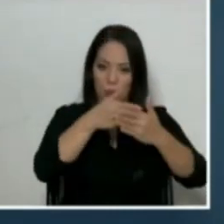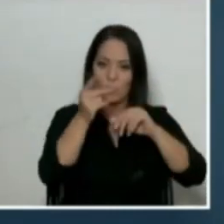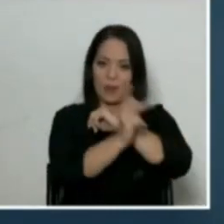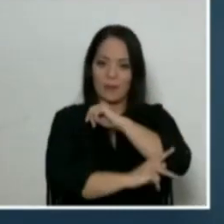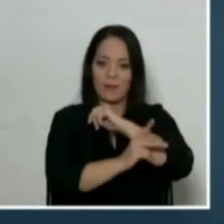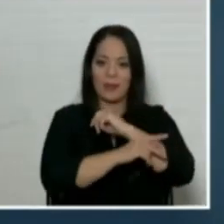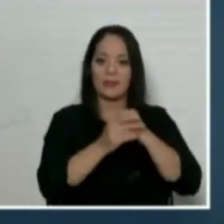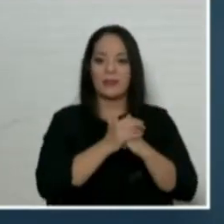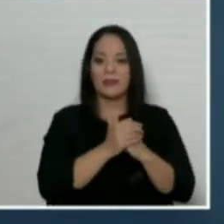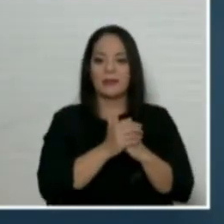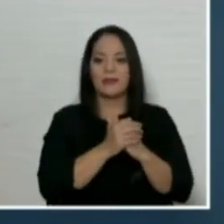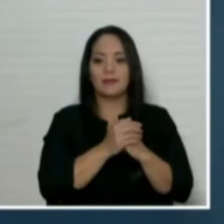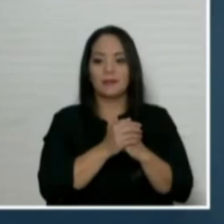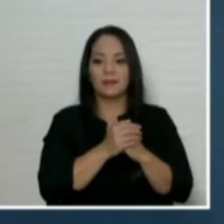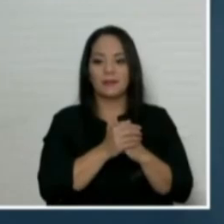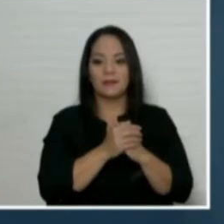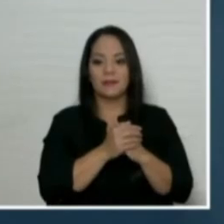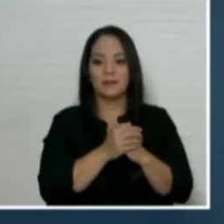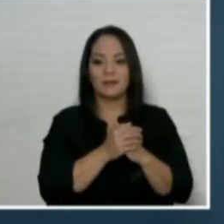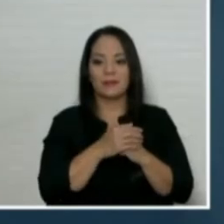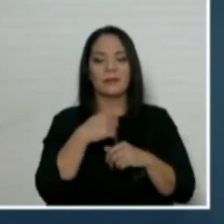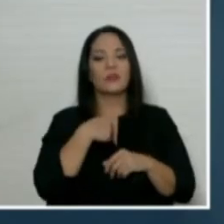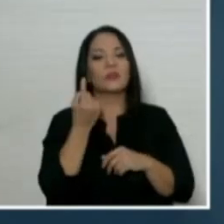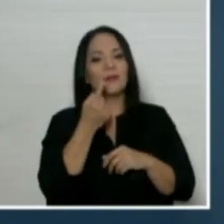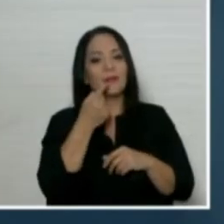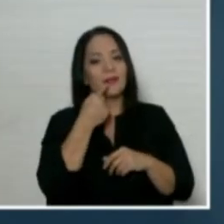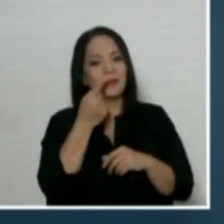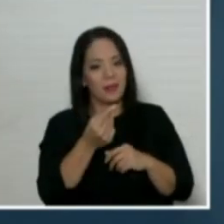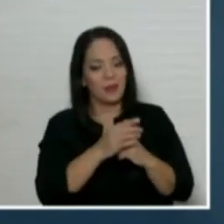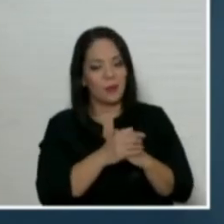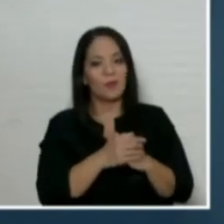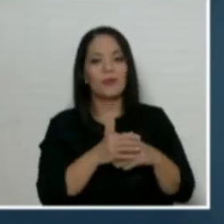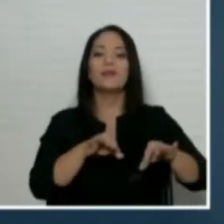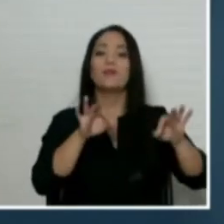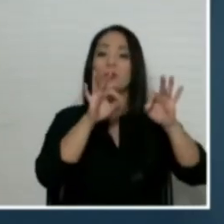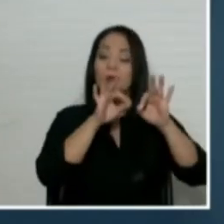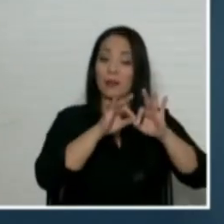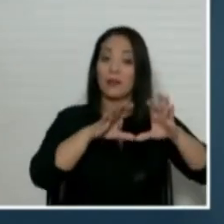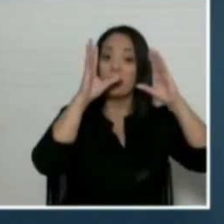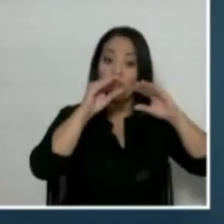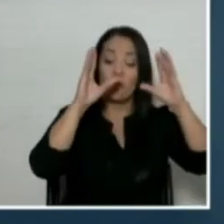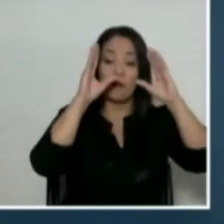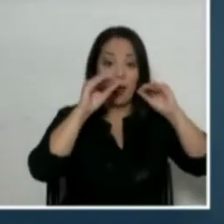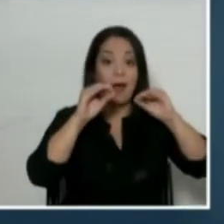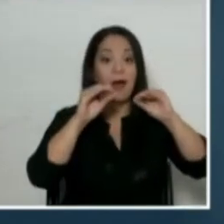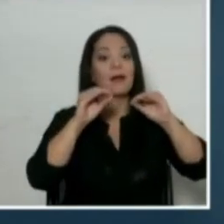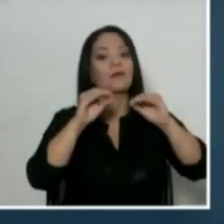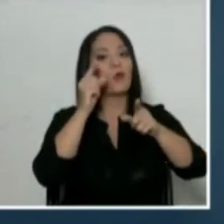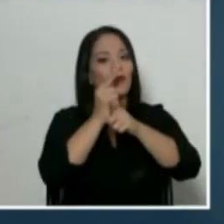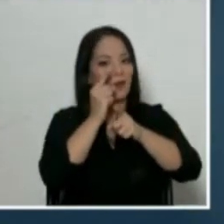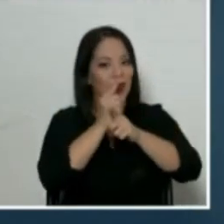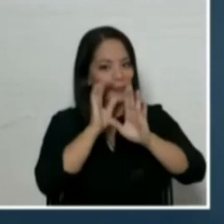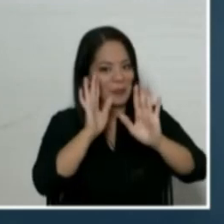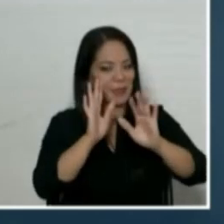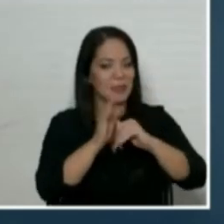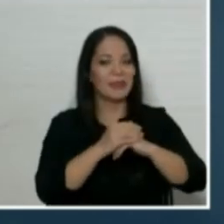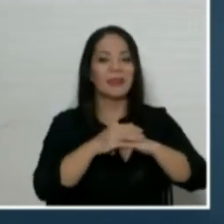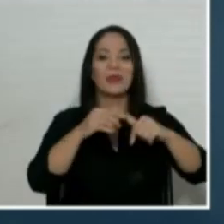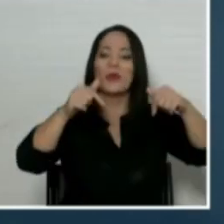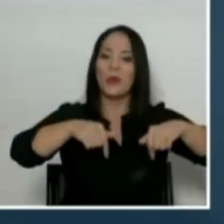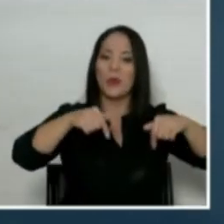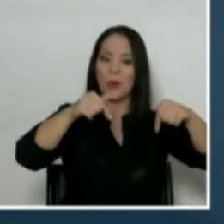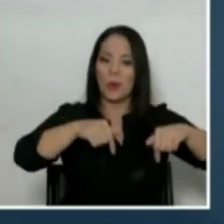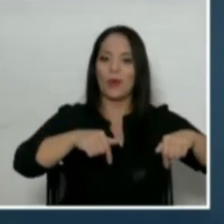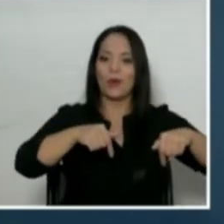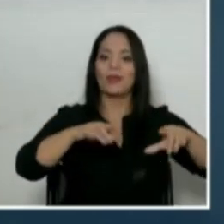siempre les indico que hay que informarse y informarse correctamente, el día de hoy, en horas